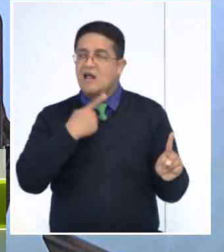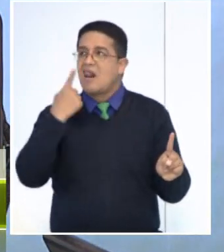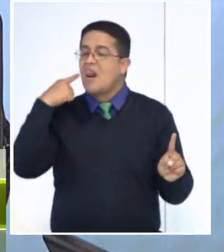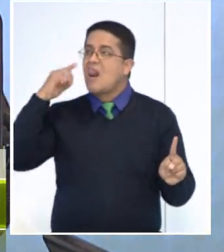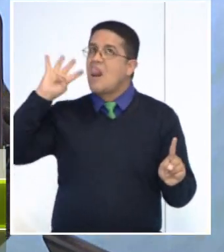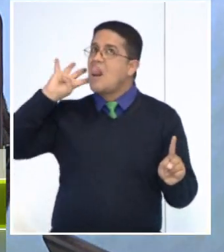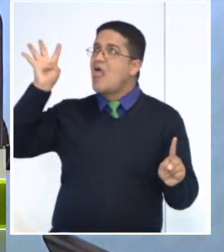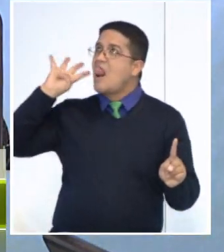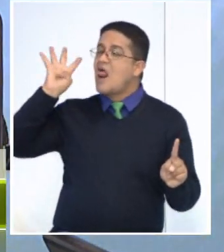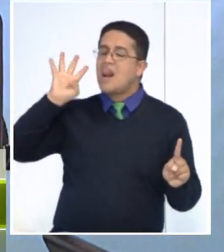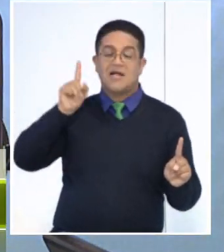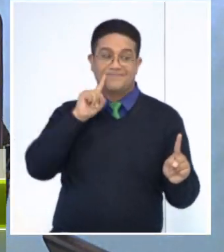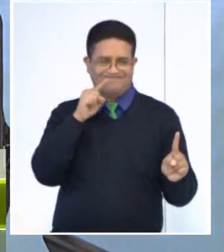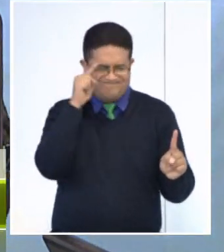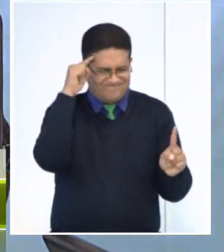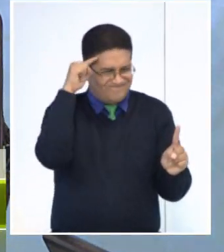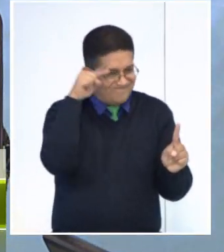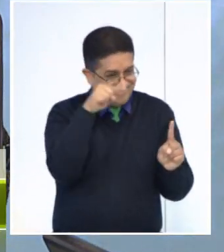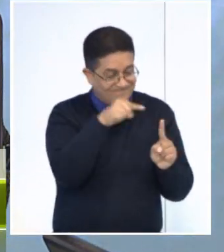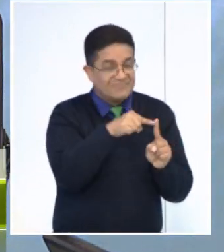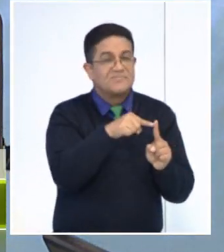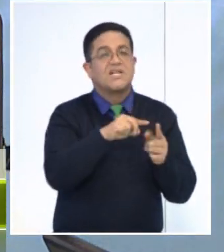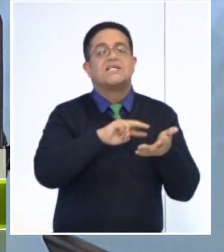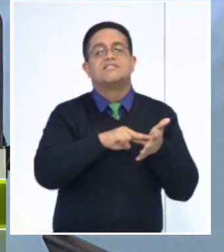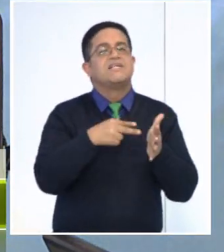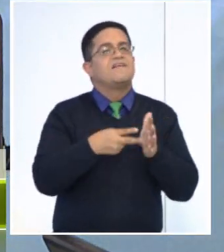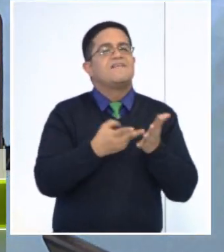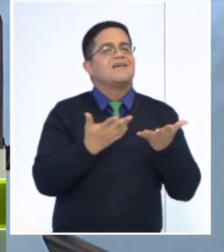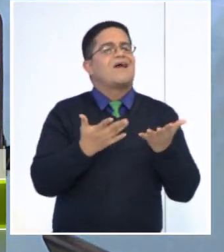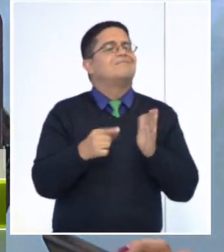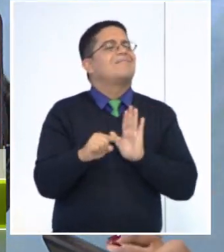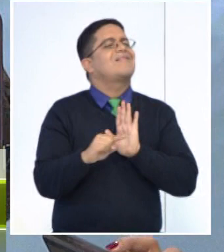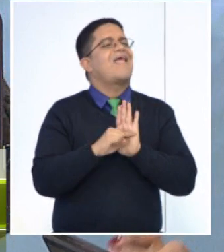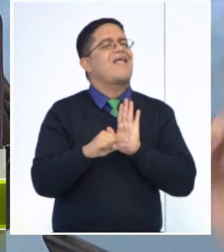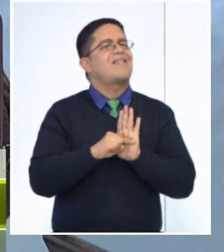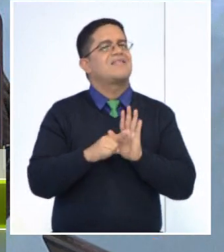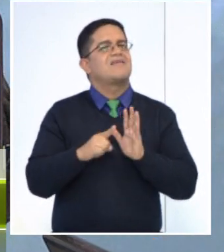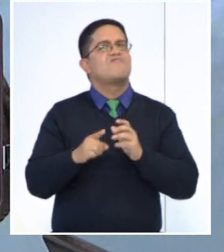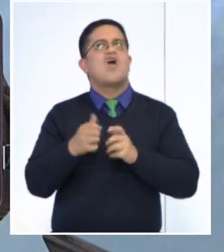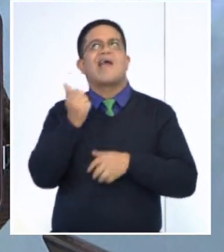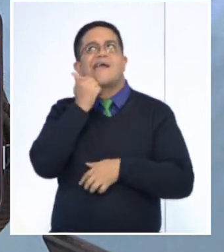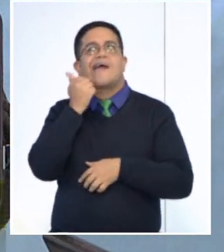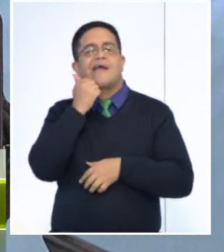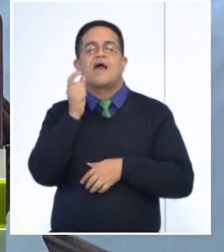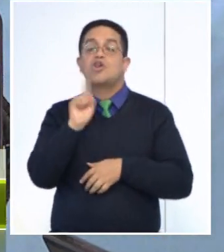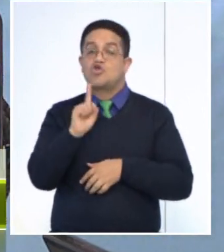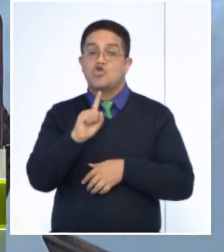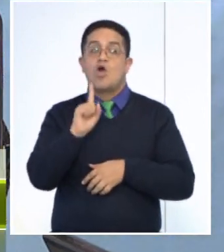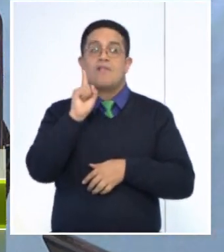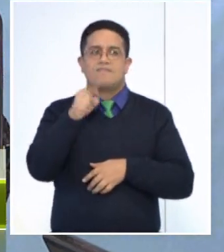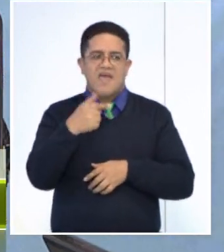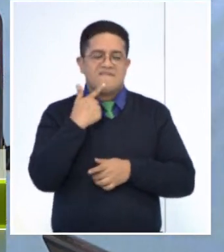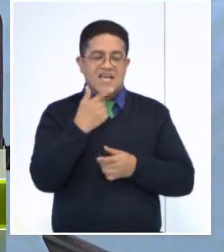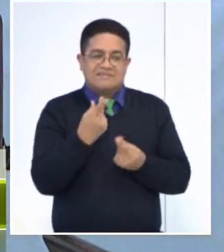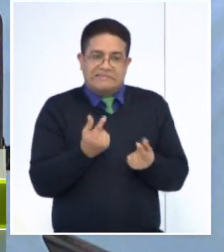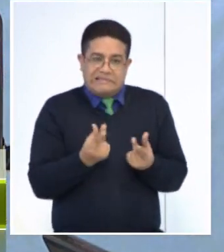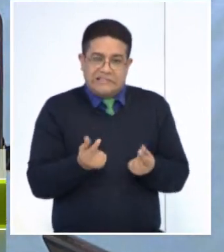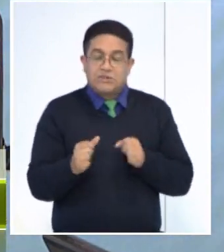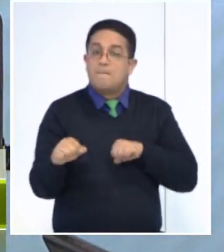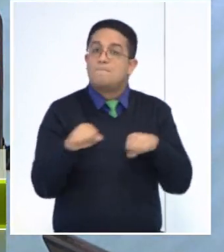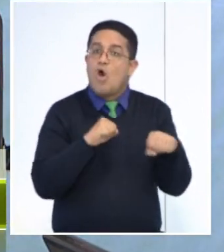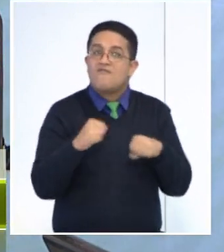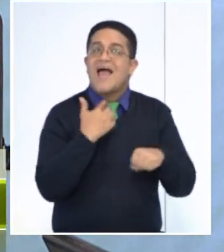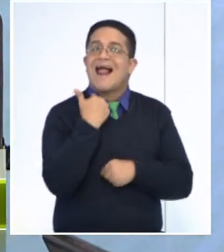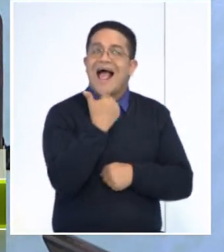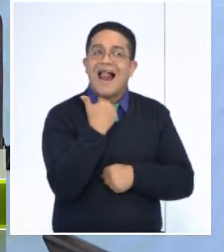en ese sentido, no es que la expresión emocional sea inadecuada. No, es que también debe estar acompañado de esas estrategias que me